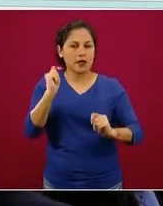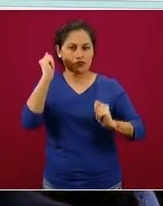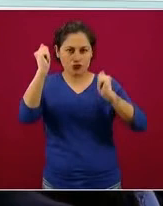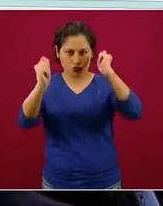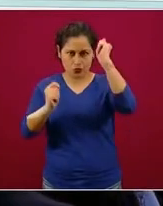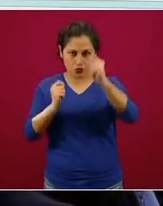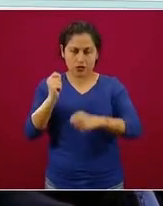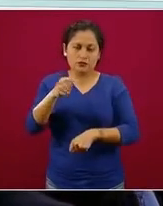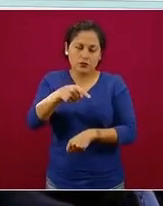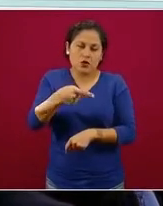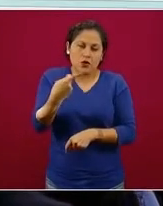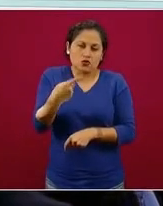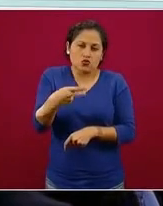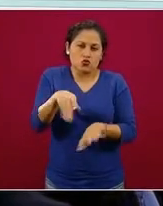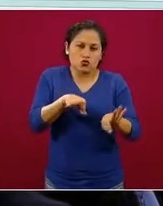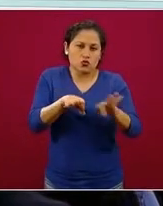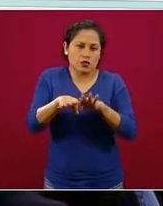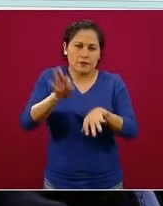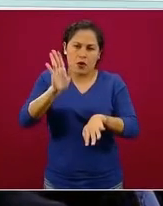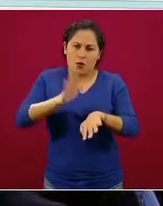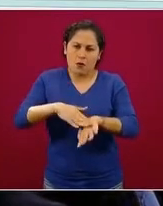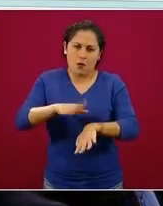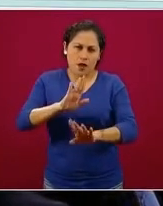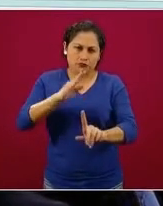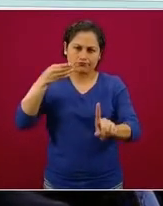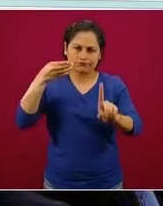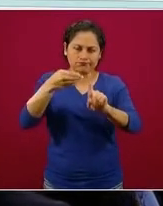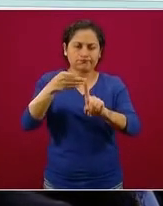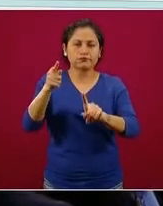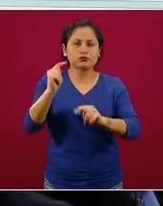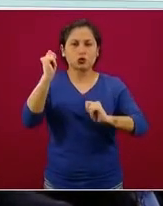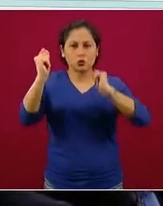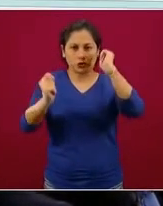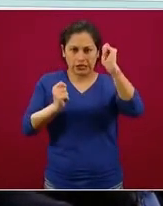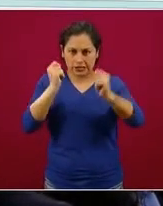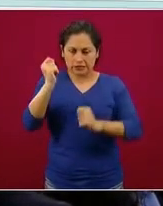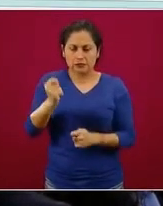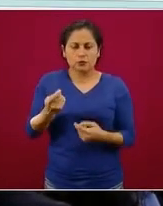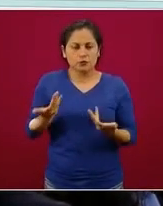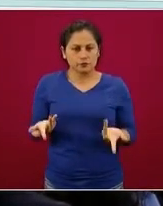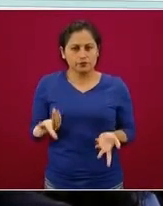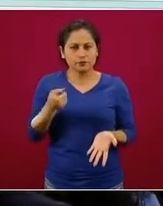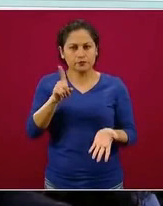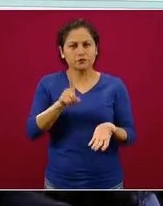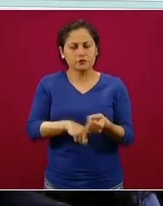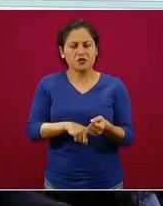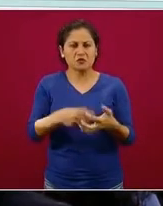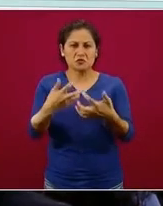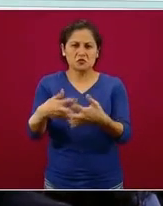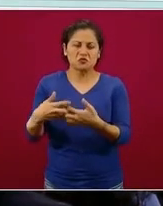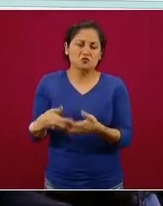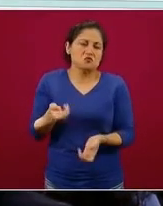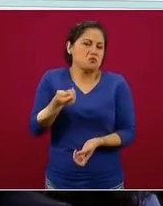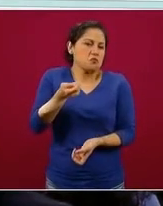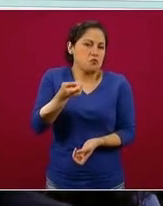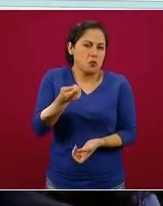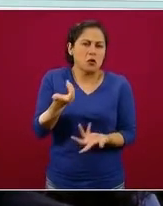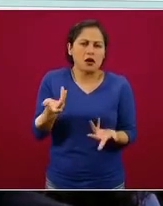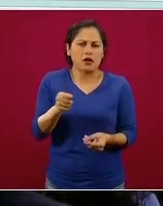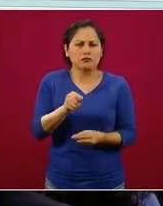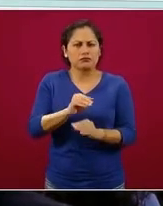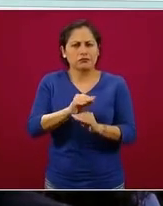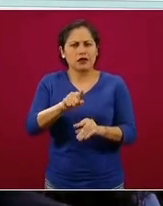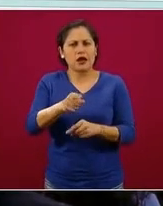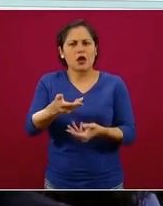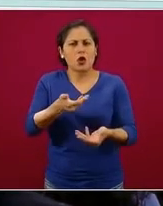cuya economía depende fundamentalmente del turismo, tiene pocas actividades industriales, tiene desde luego actividades